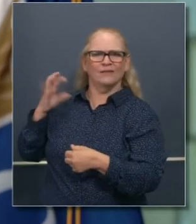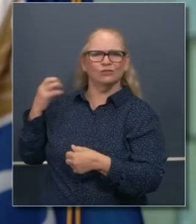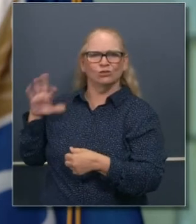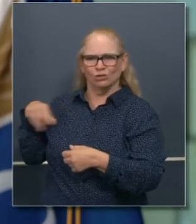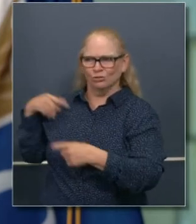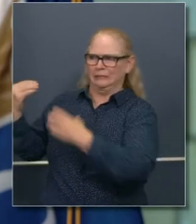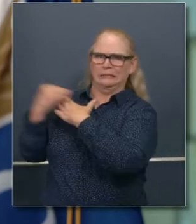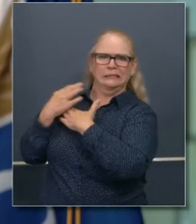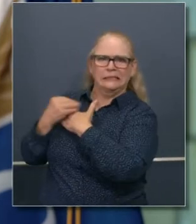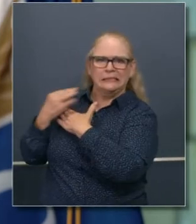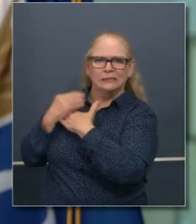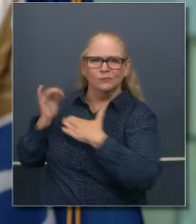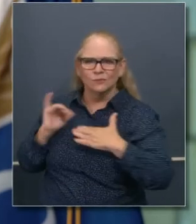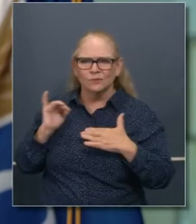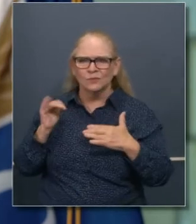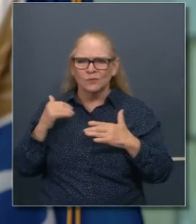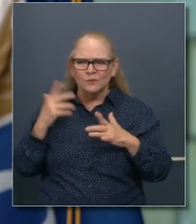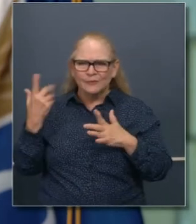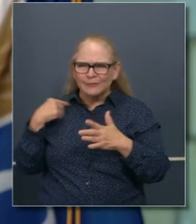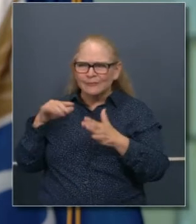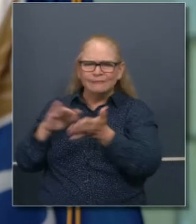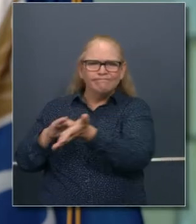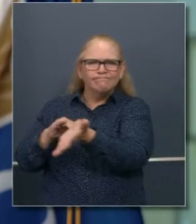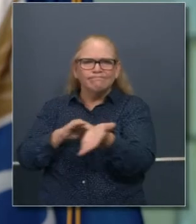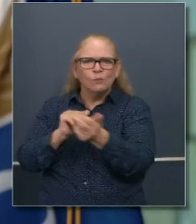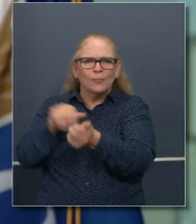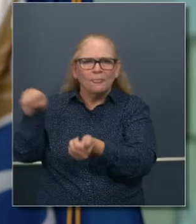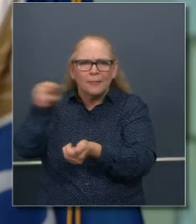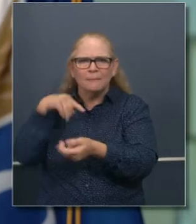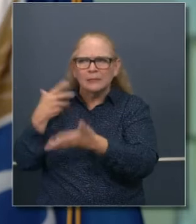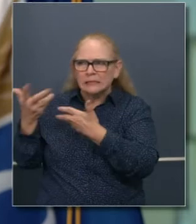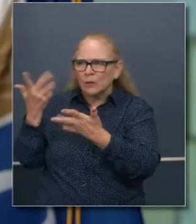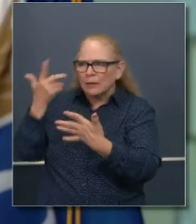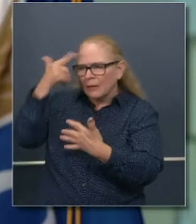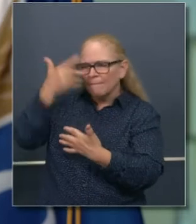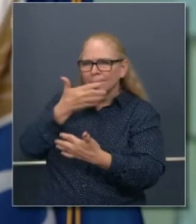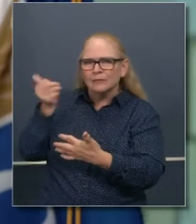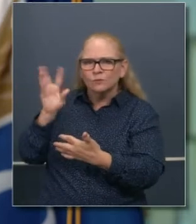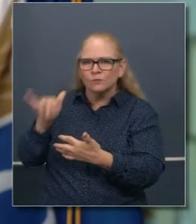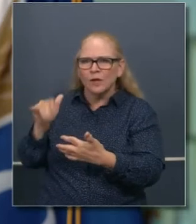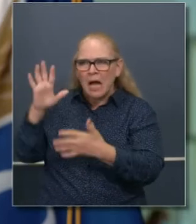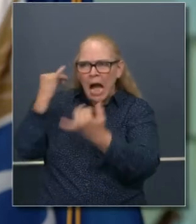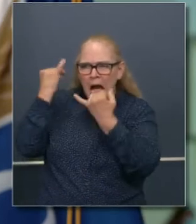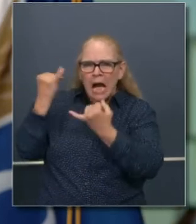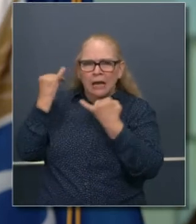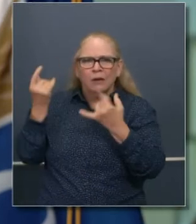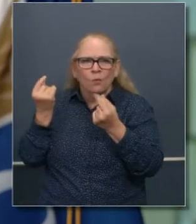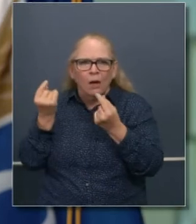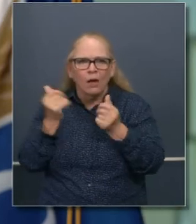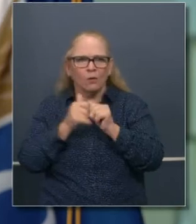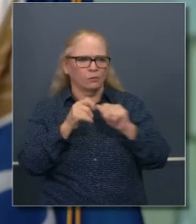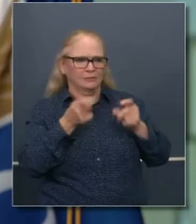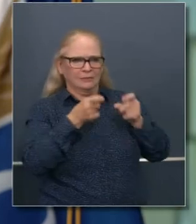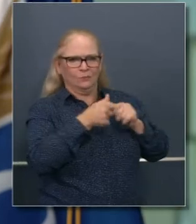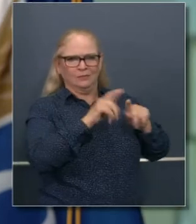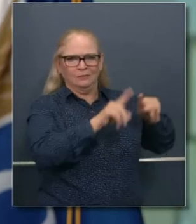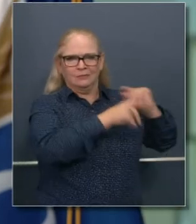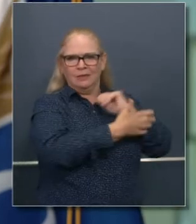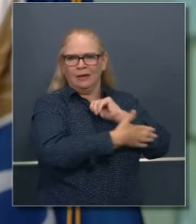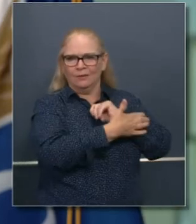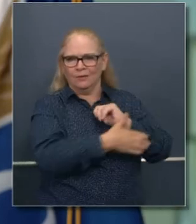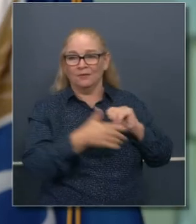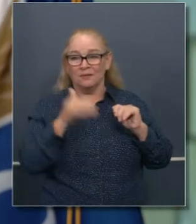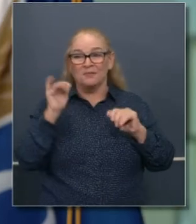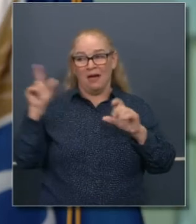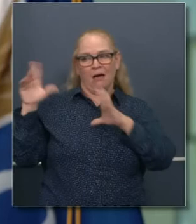social, y nos moveremos cuando, no sí, sino cuando hagamos modificaciones subsecuentes a estas